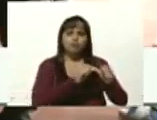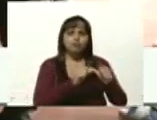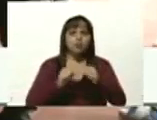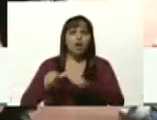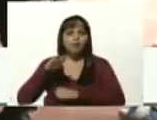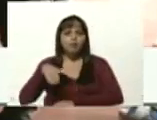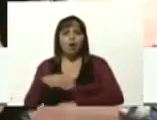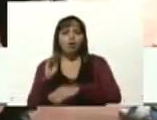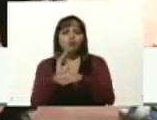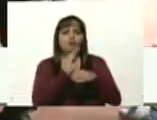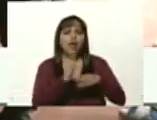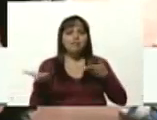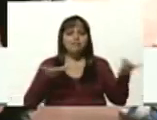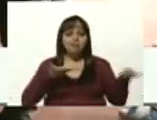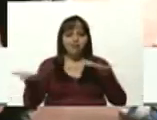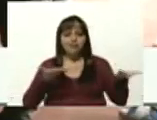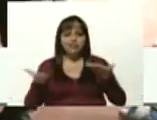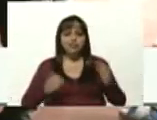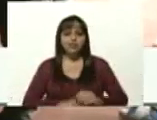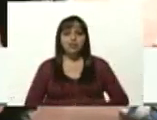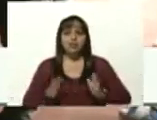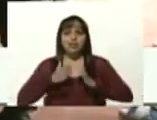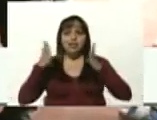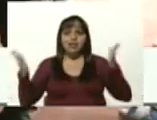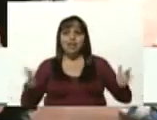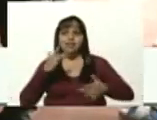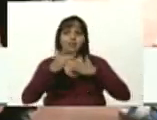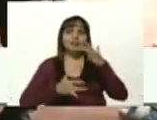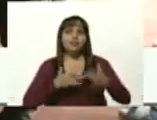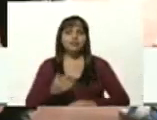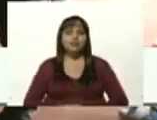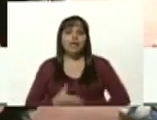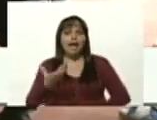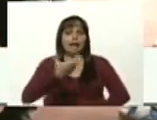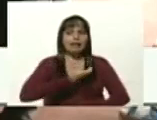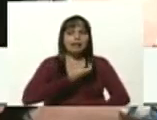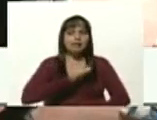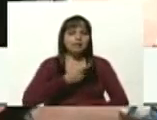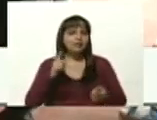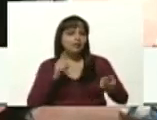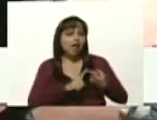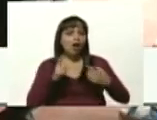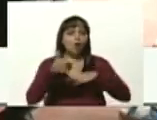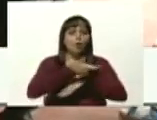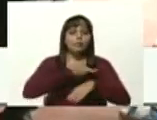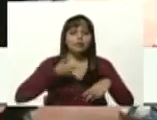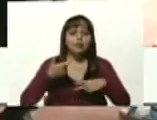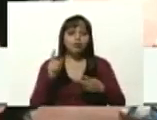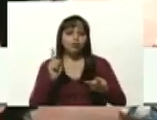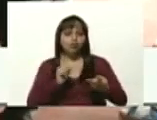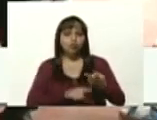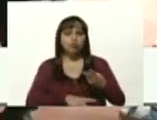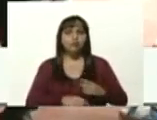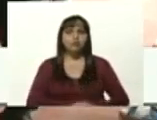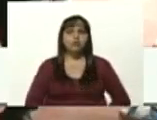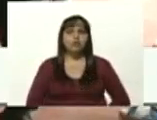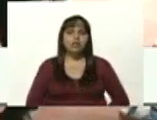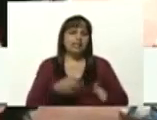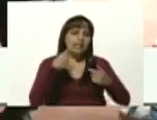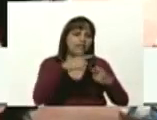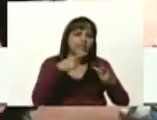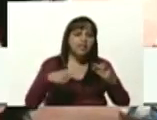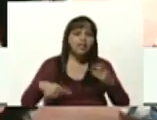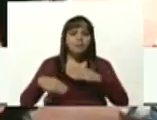garantizar los servicios y estas grandes jornadas nuestras alcaldías nuestras gobernaciones por supuesto los diferentes